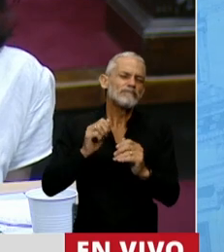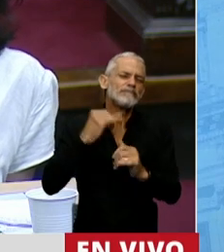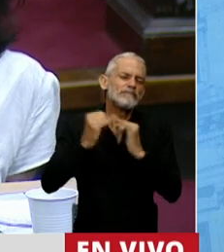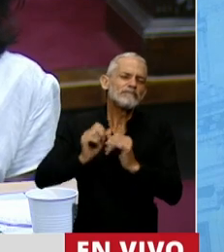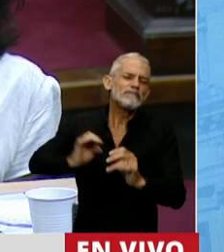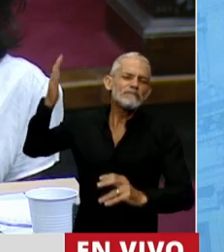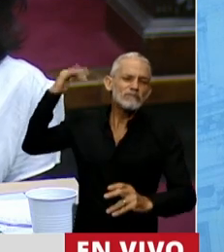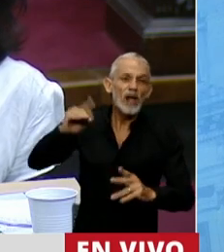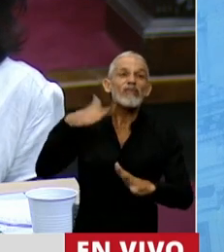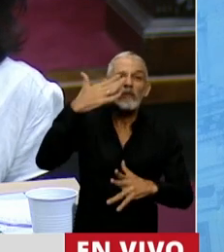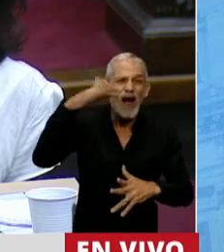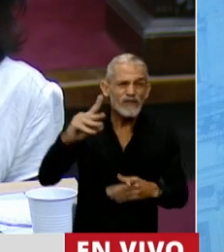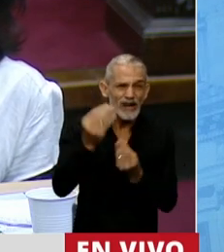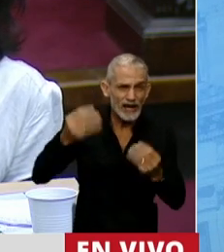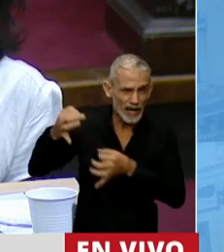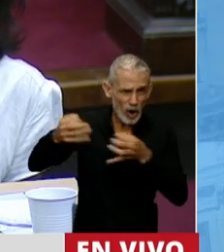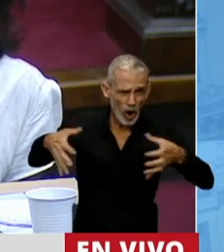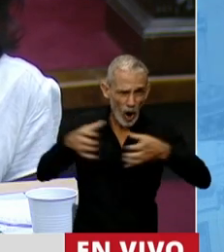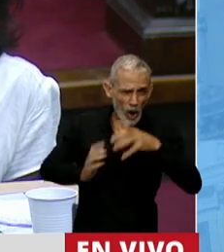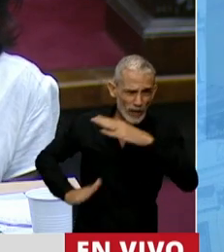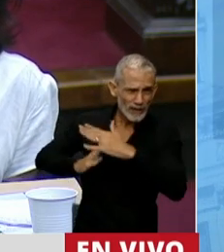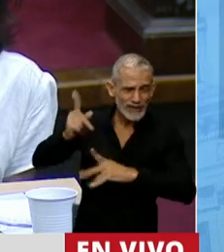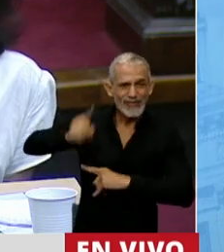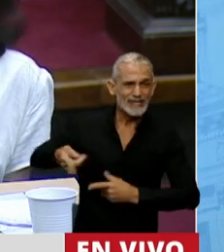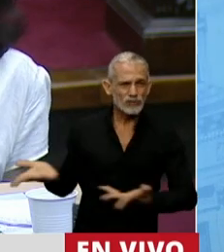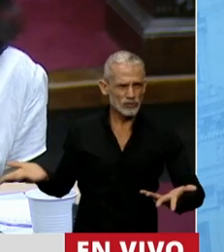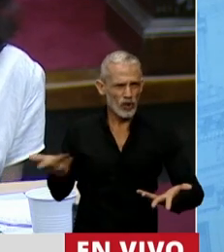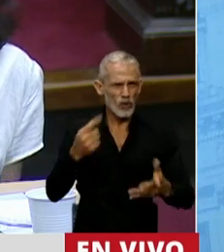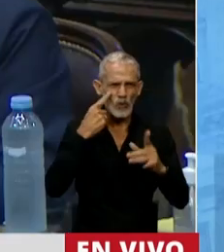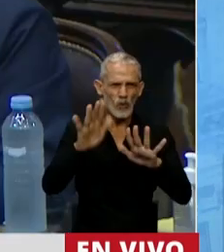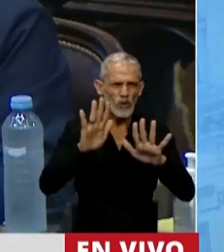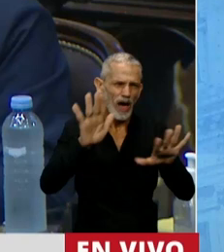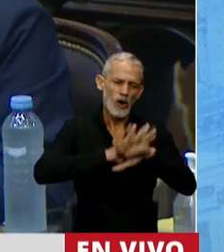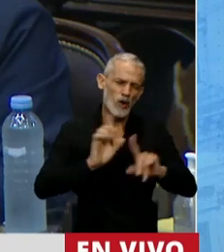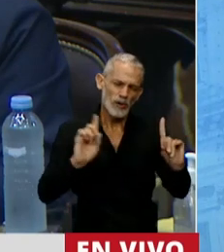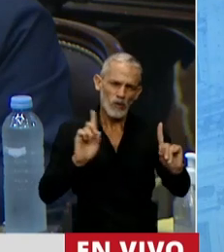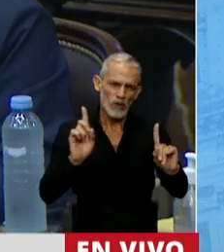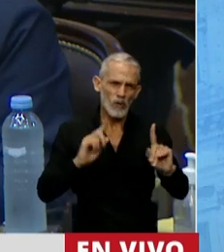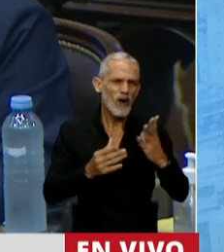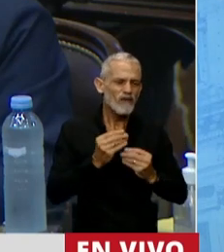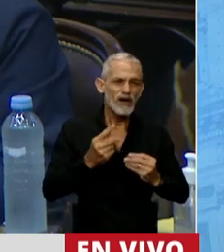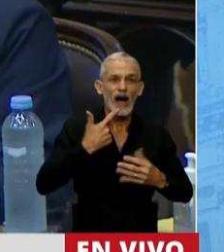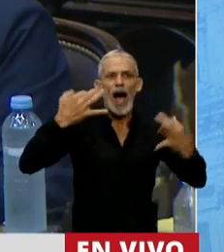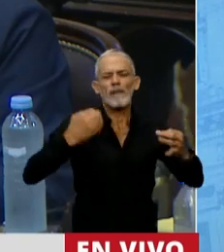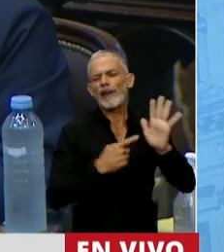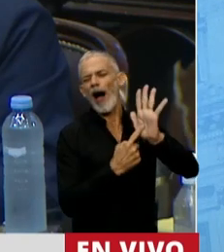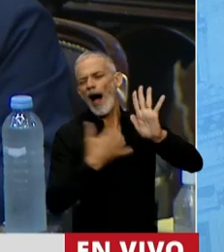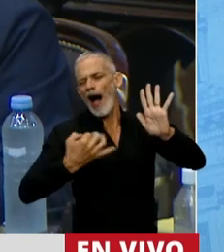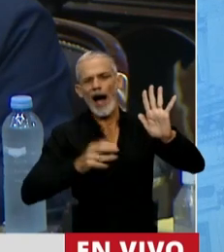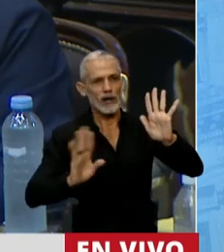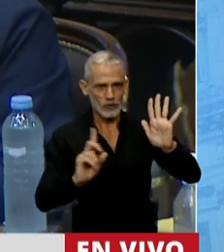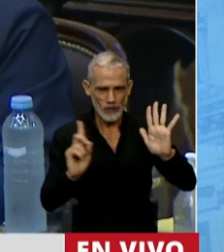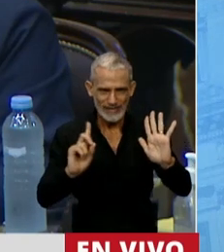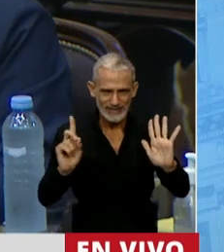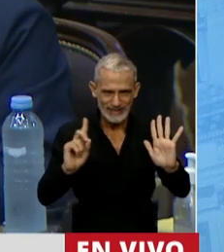terminan en la Corte Suprema de Justicia de la Nación. No nos equivoquemos. Acá nadie tiene la verdad revelada. Lo que está